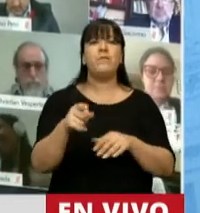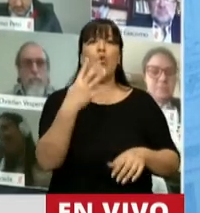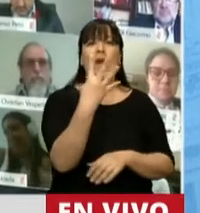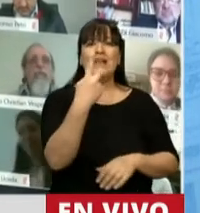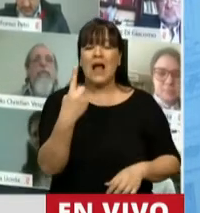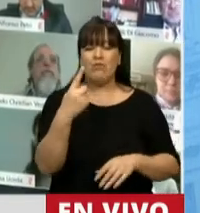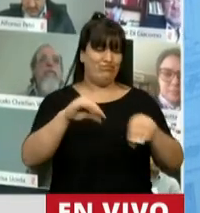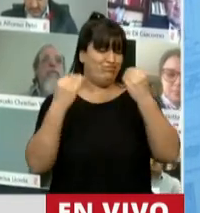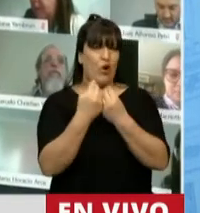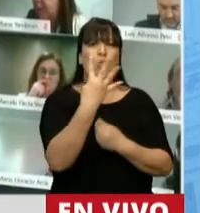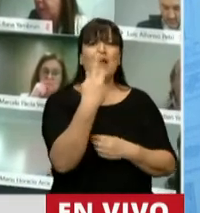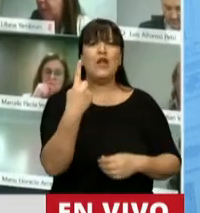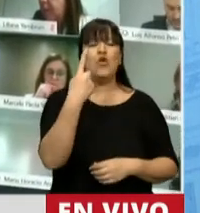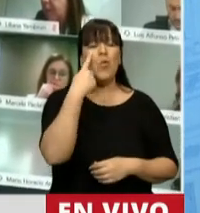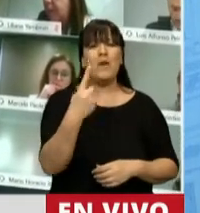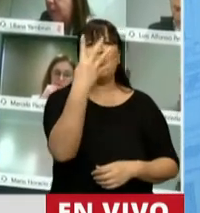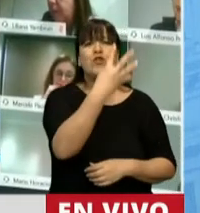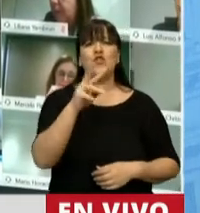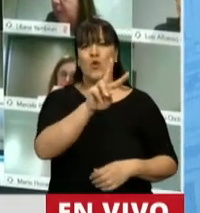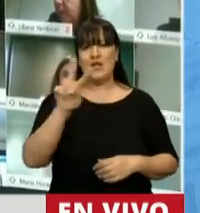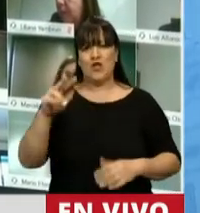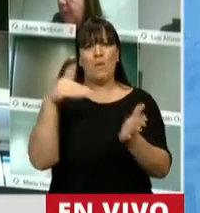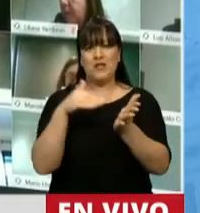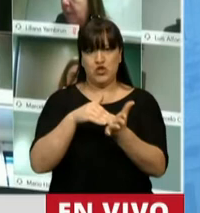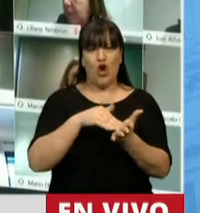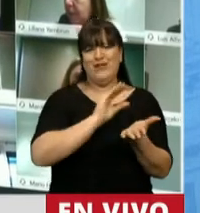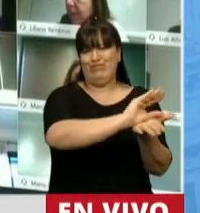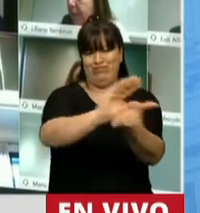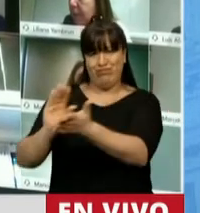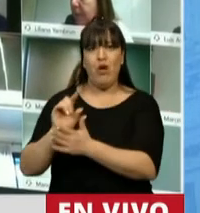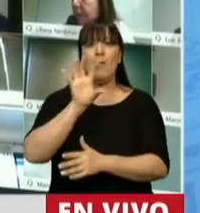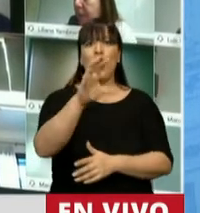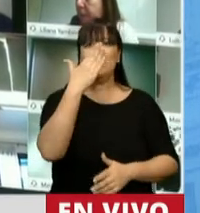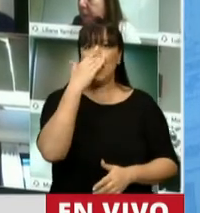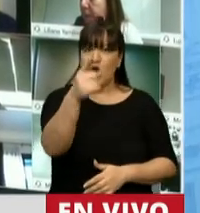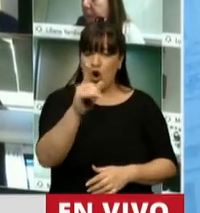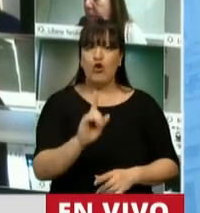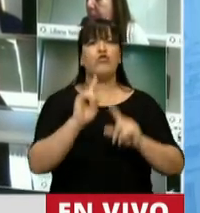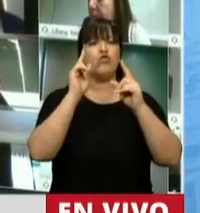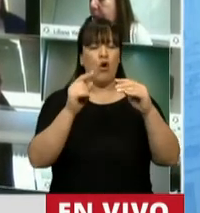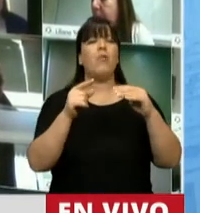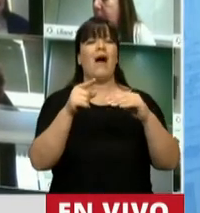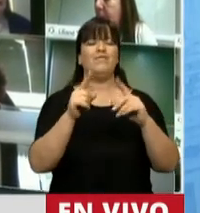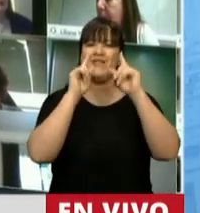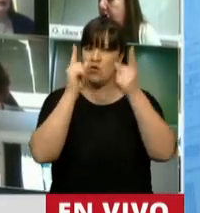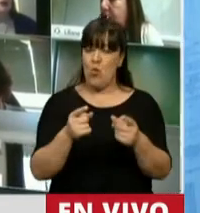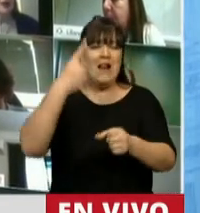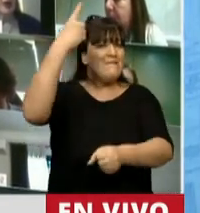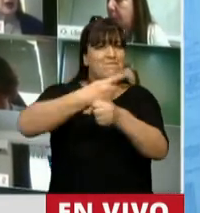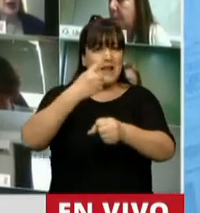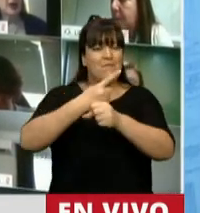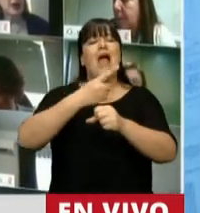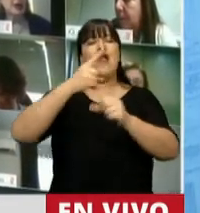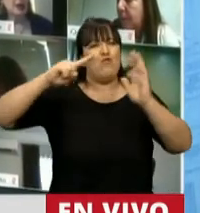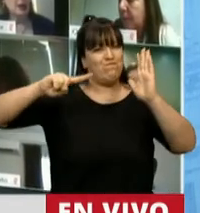.422 millones. En todos los casos, la provincia de Córdoba está detrás de la provincia de Buenos Aires, antes de la Ciudad